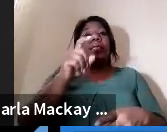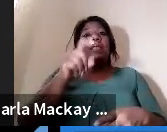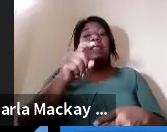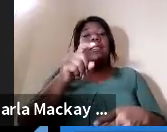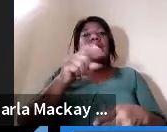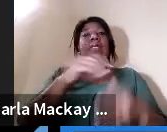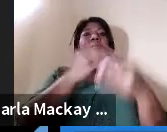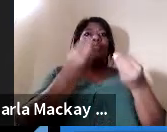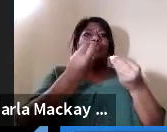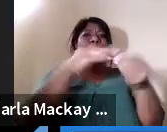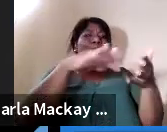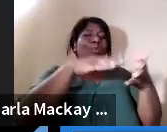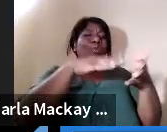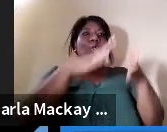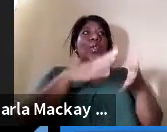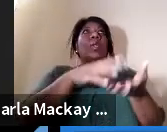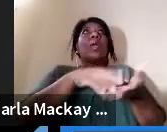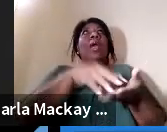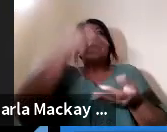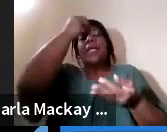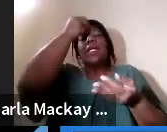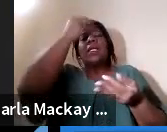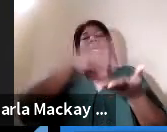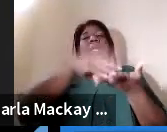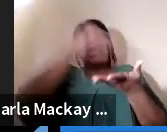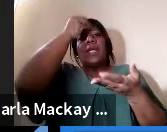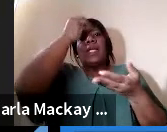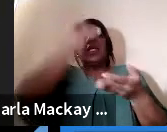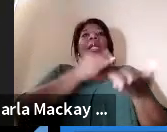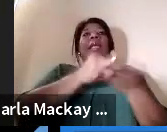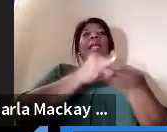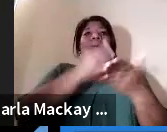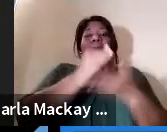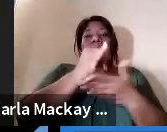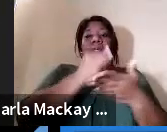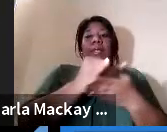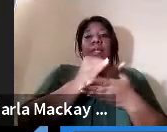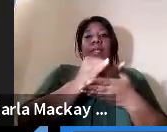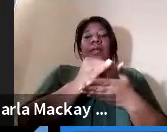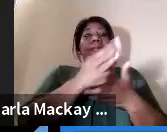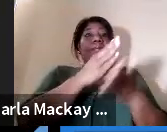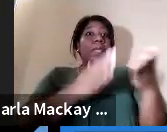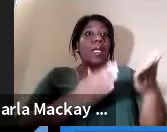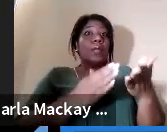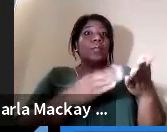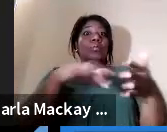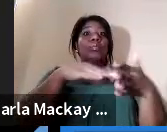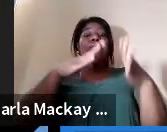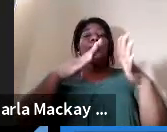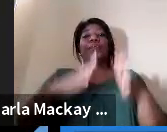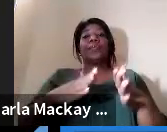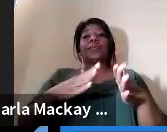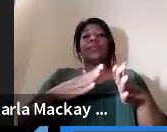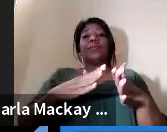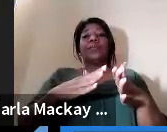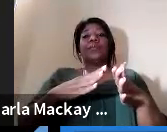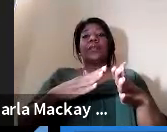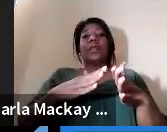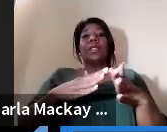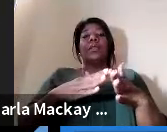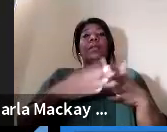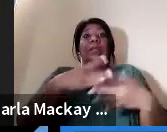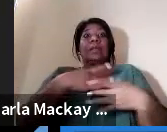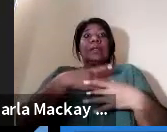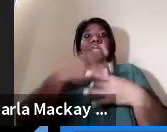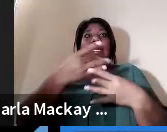de querer aprender a investigar. Y algunos estudiantes están muy interesados